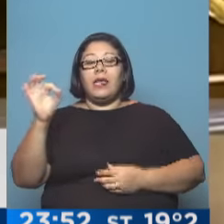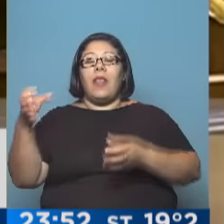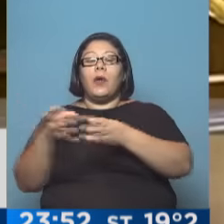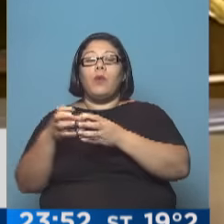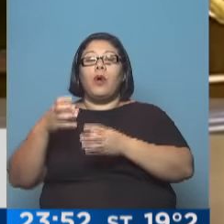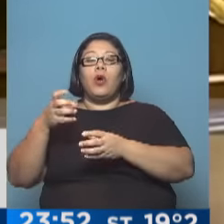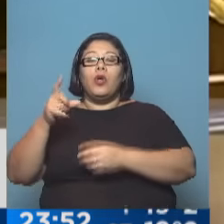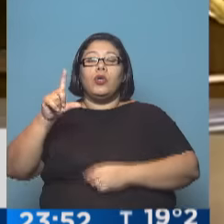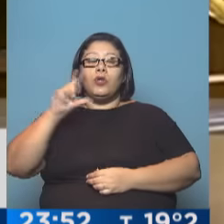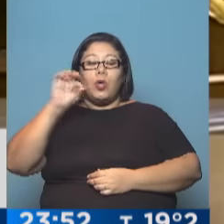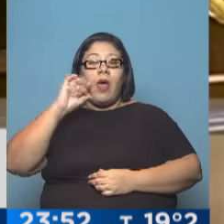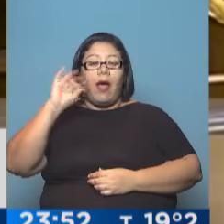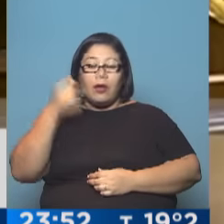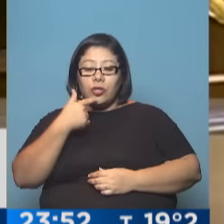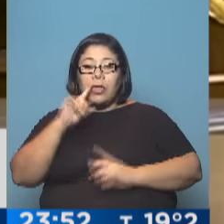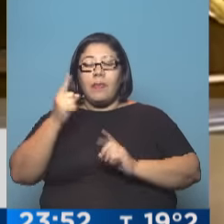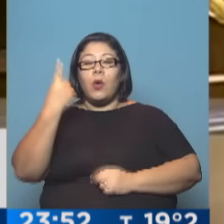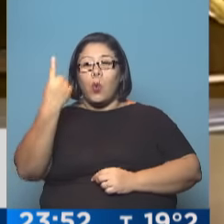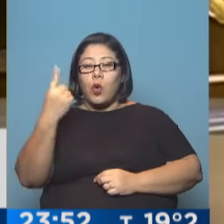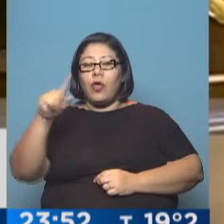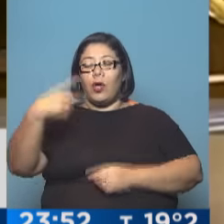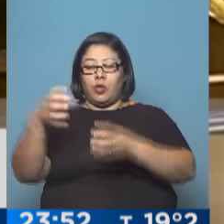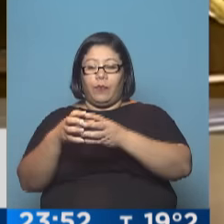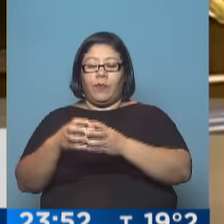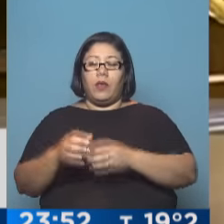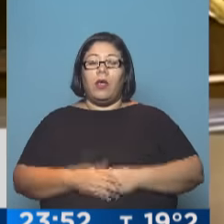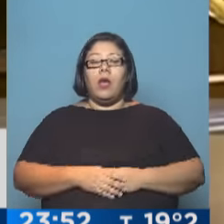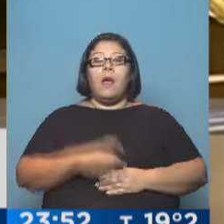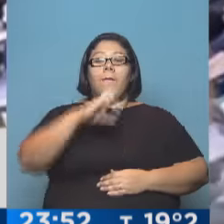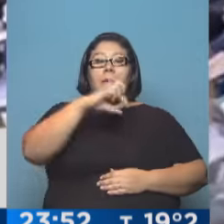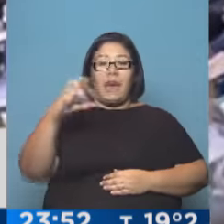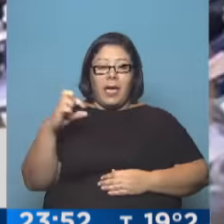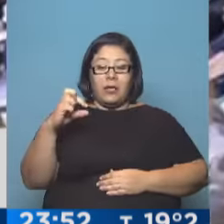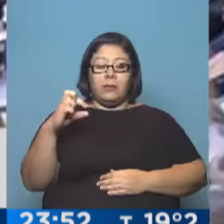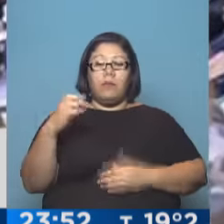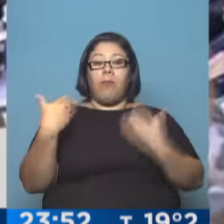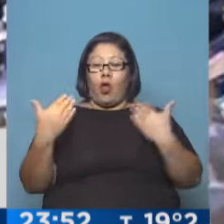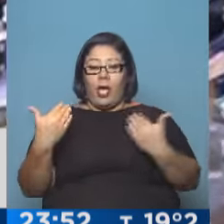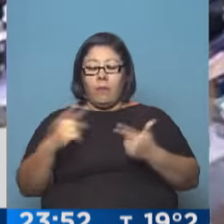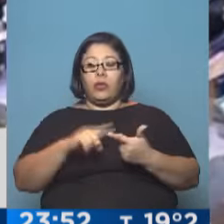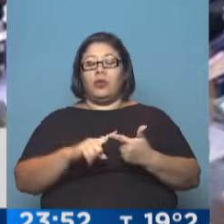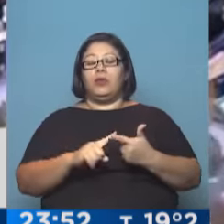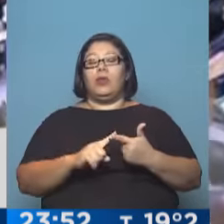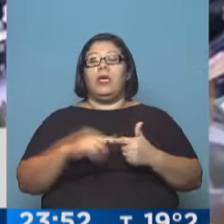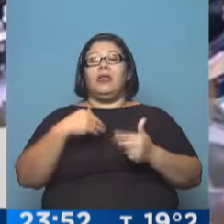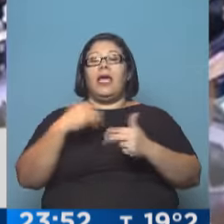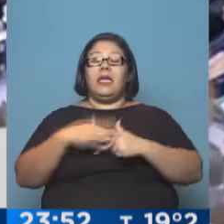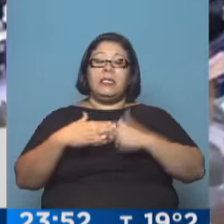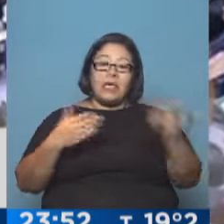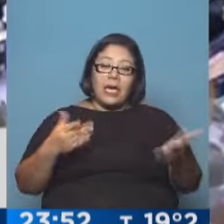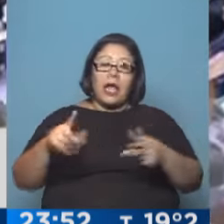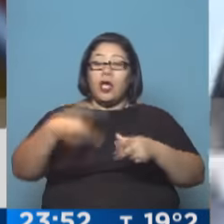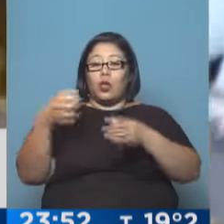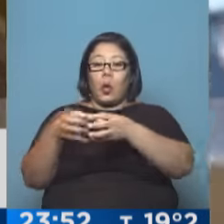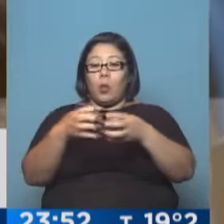uno de la formación nacionalista canaria. En contra votaron el Partido Popular, Podemos y los partidos de izquierda y nacionalistas minoritarios que